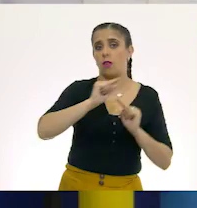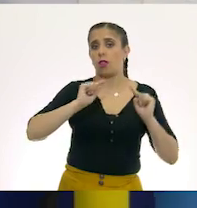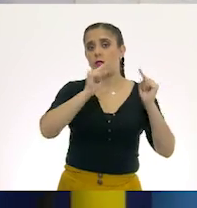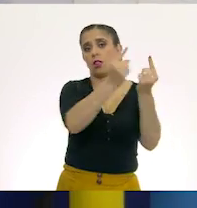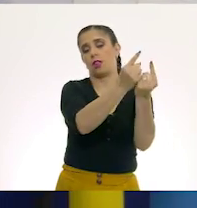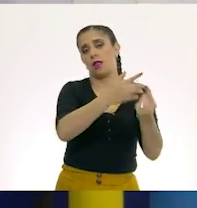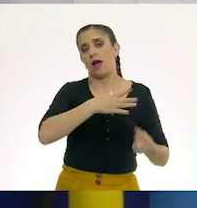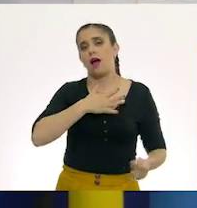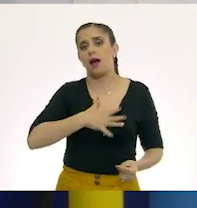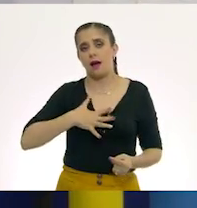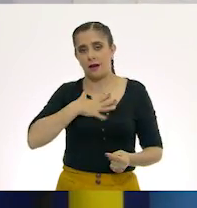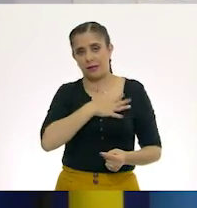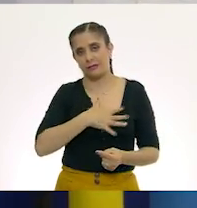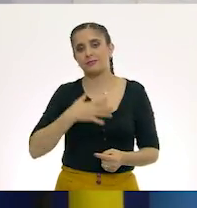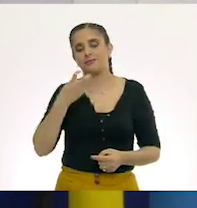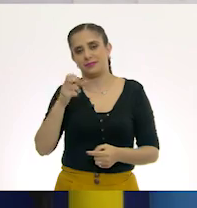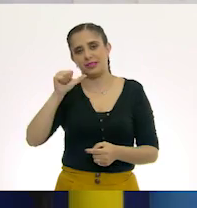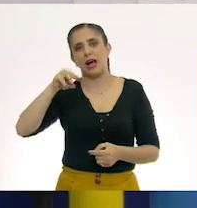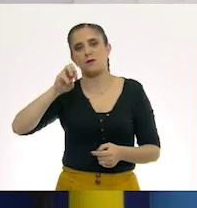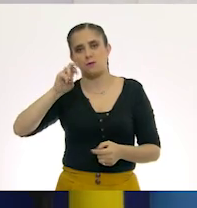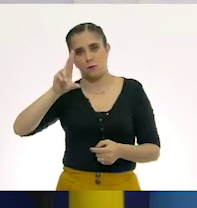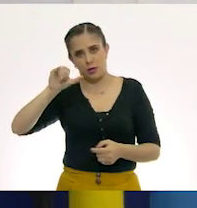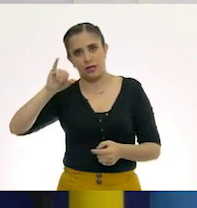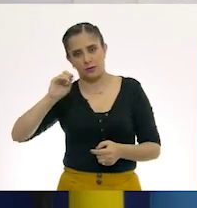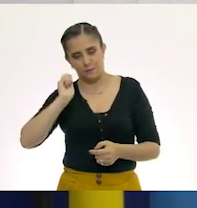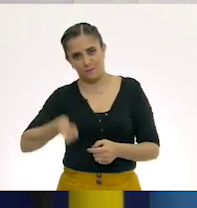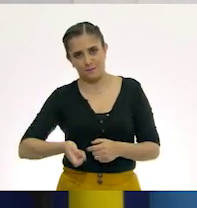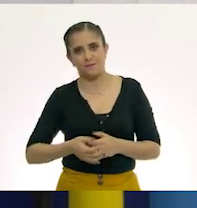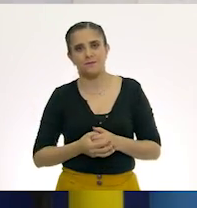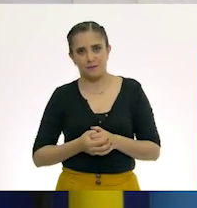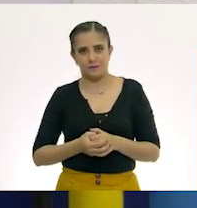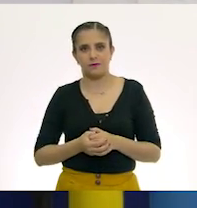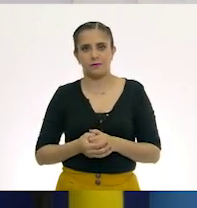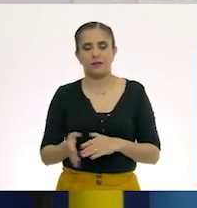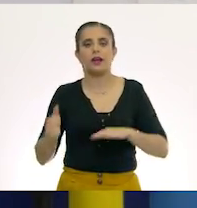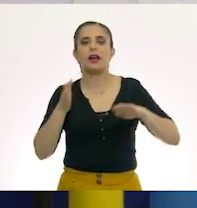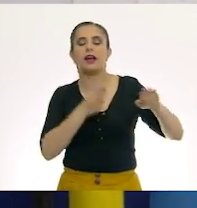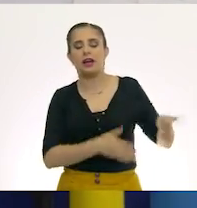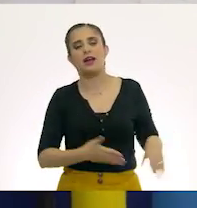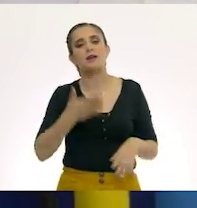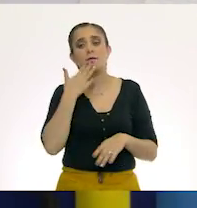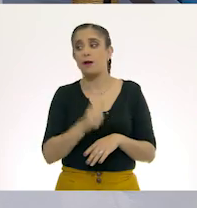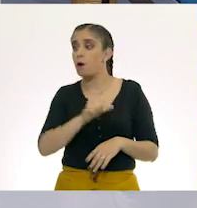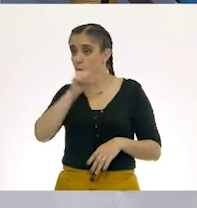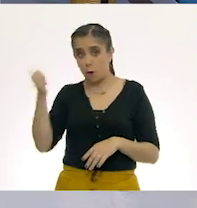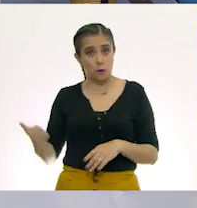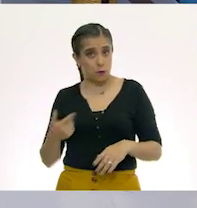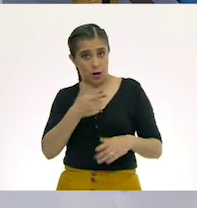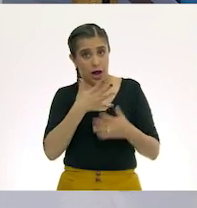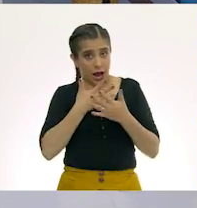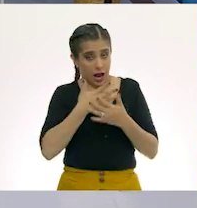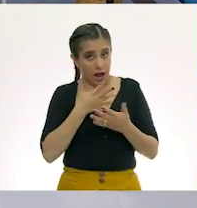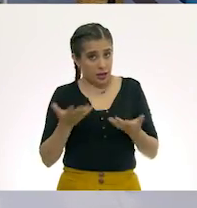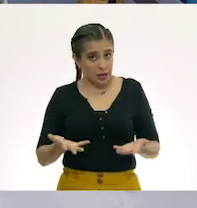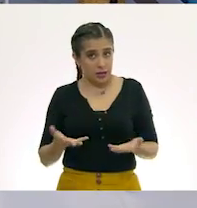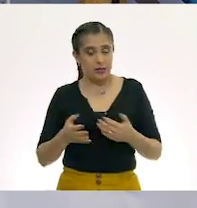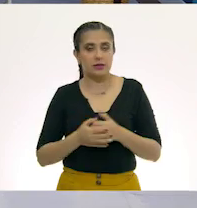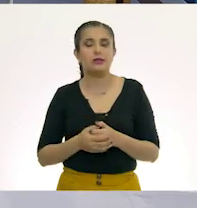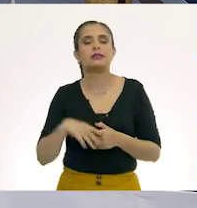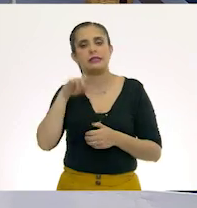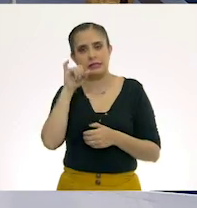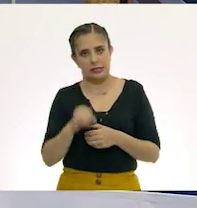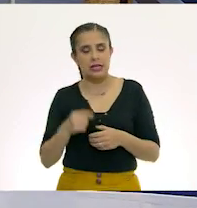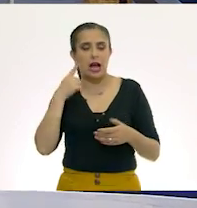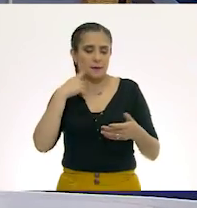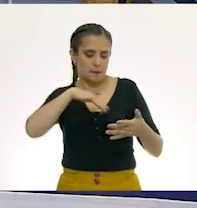¿verdad? Sí. ¿Sí? Muy bien. ¿Quieres formar alguna otra? Claro. A ver. Vamos a ver. Tengo algunas, ¿eh? Si quieres